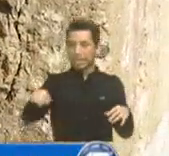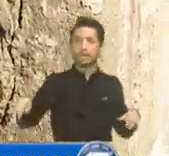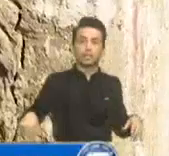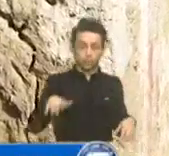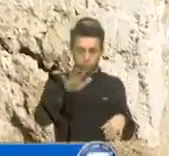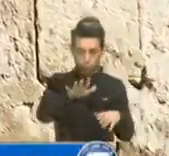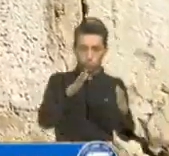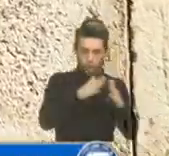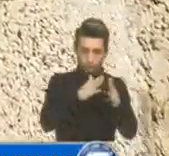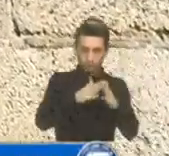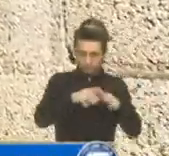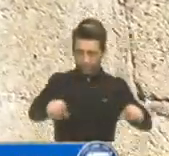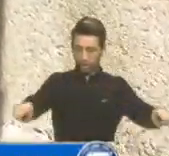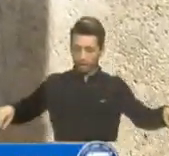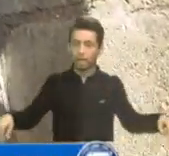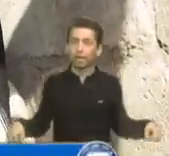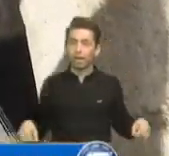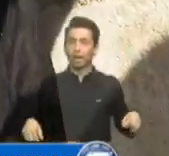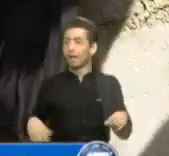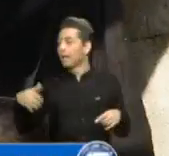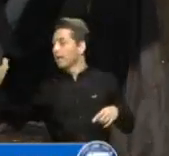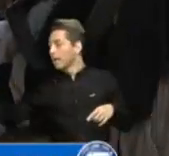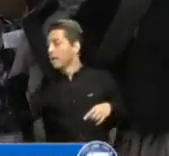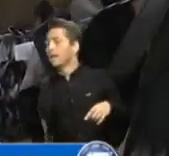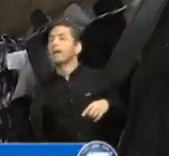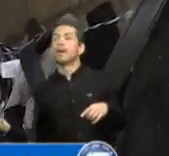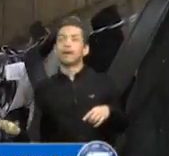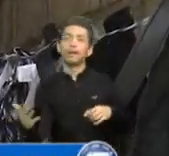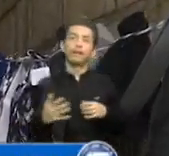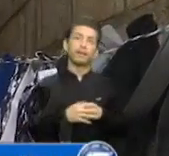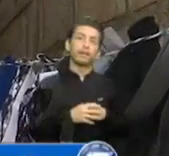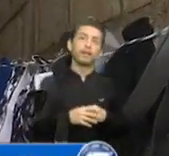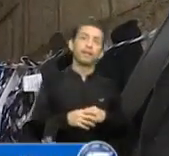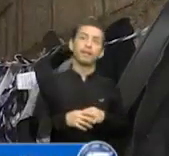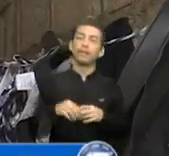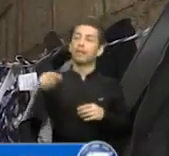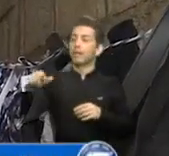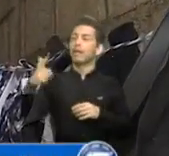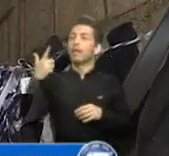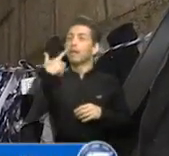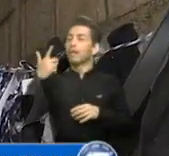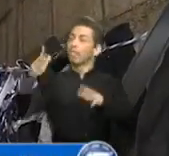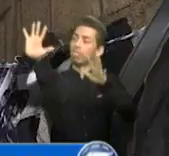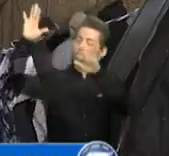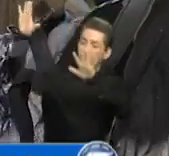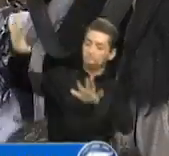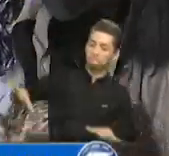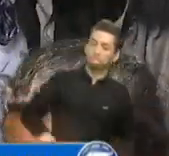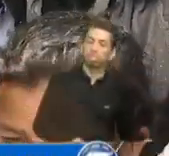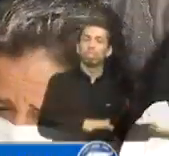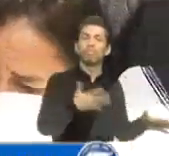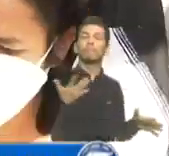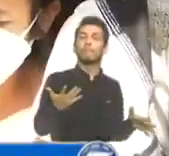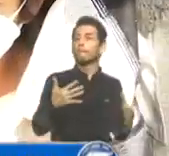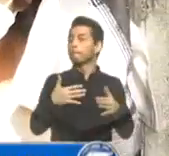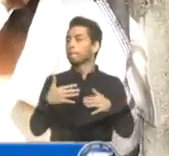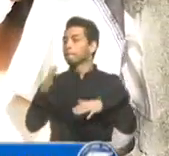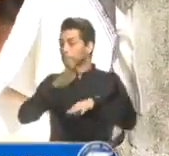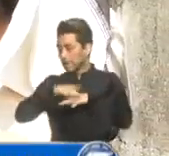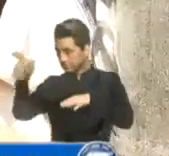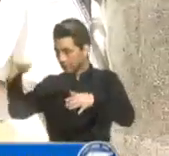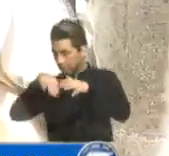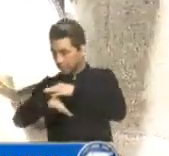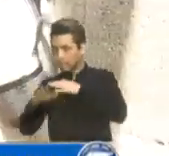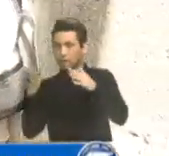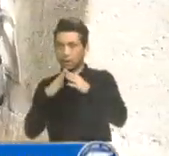esta es su casa y esta es la parte de usted. Ahí a ustedes les afectó solo el área que cayó acá o más adentro de su vivienda.